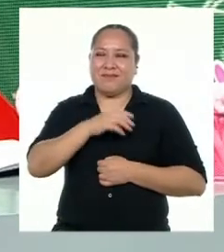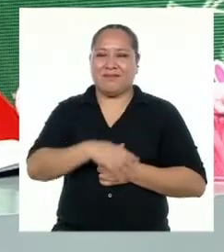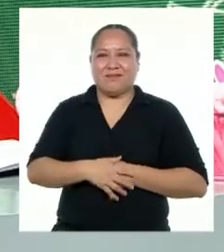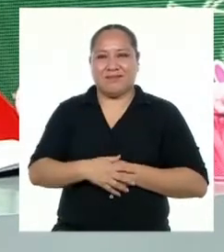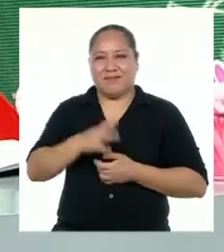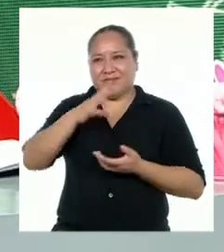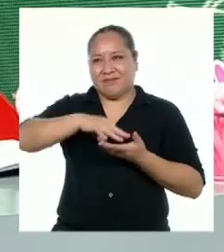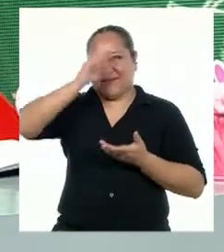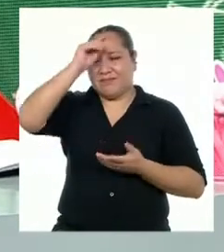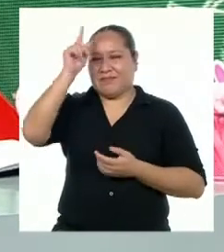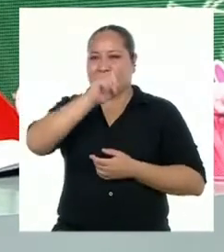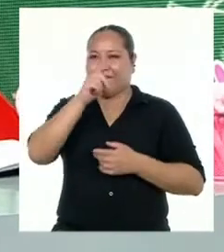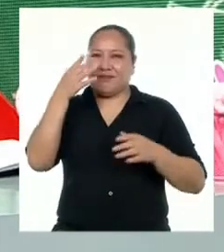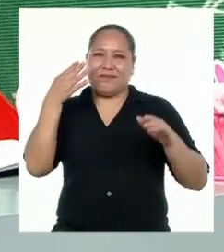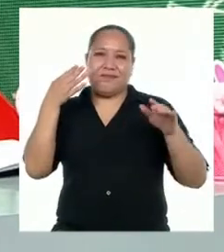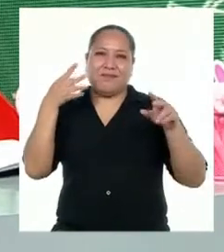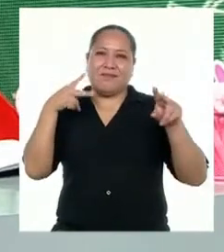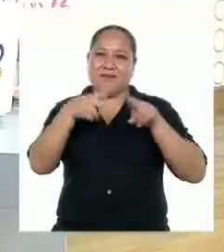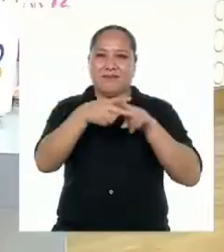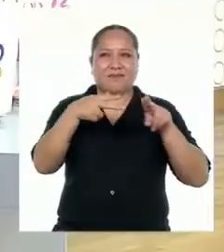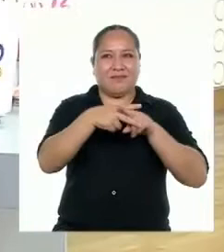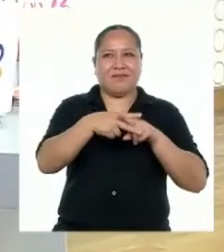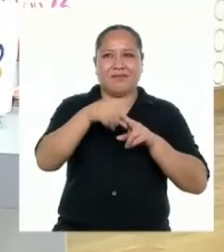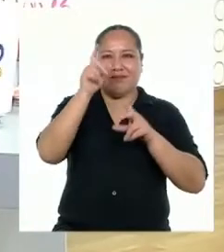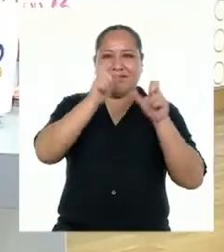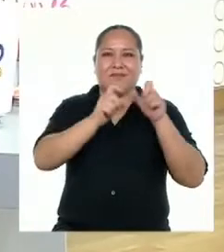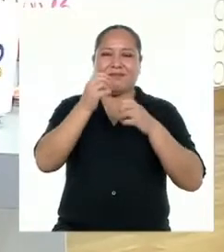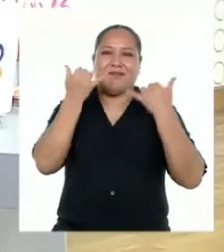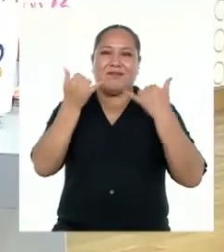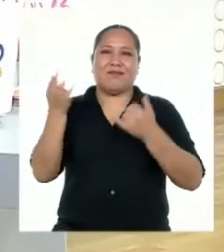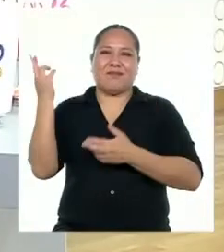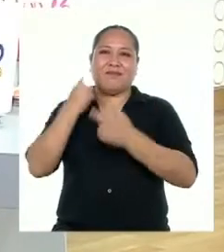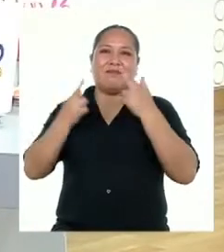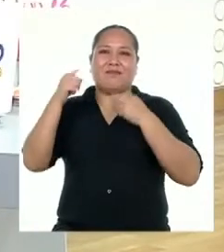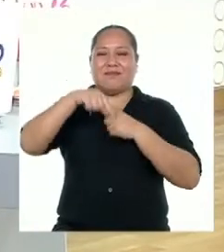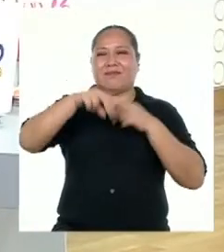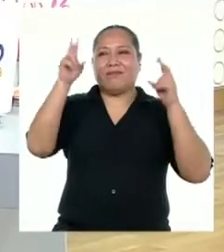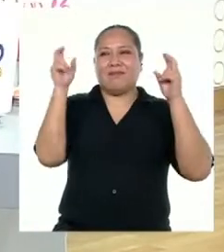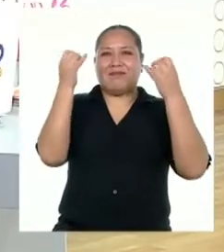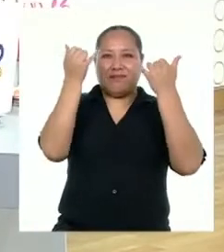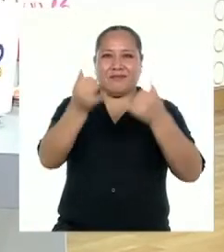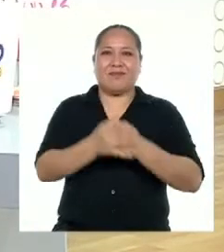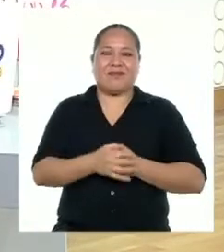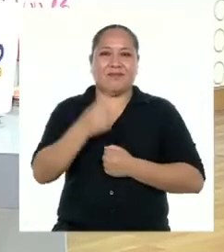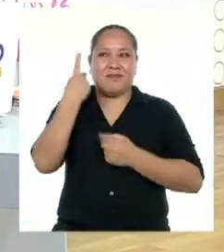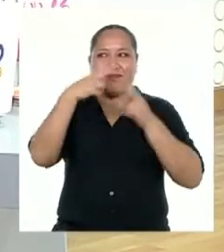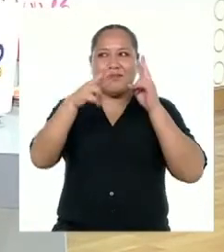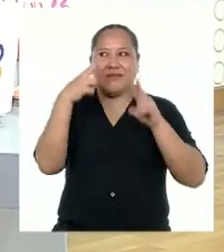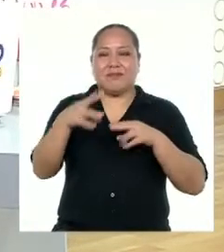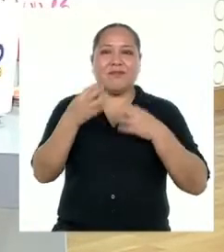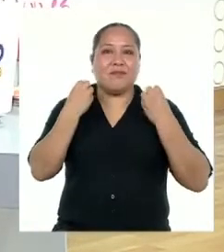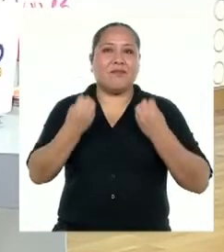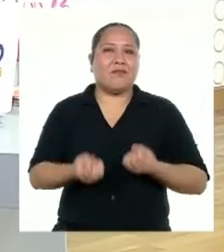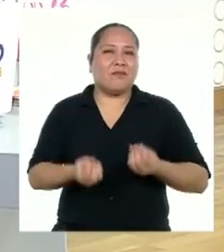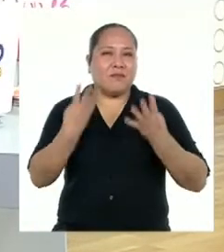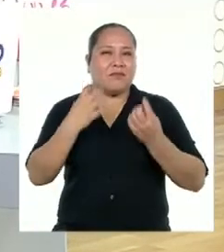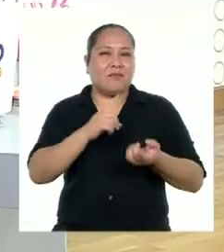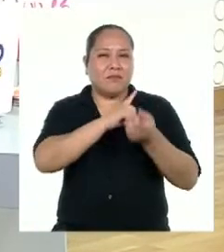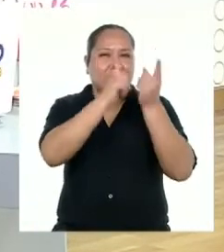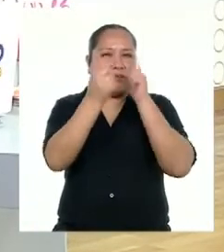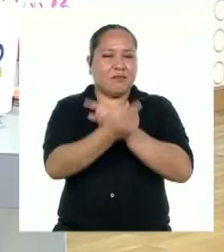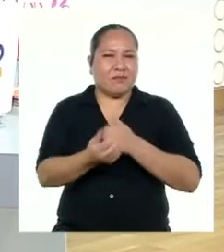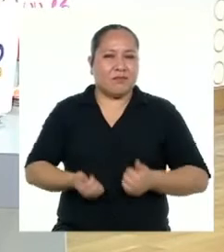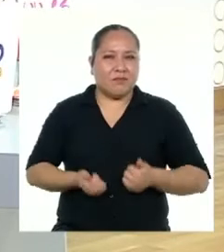interrumpir a las personas. Eso sí. Ahora, volviendo a nuestro tema del día, ¿se han dado cuenta de cuánto ha cambiado